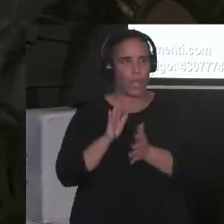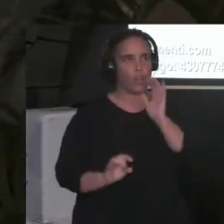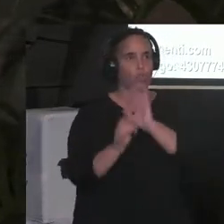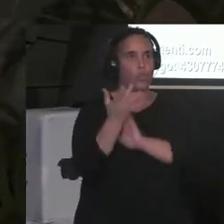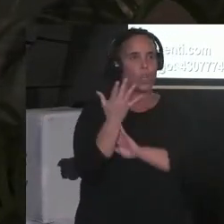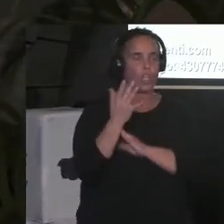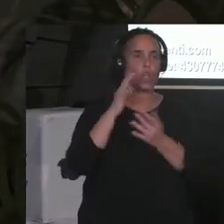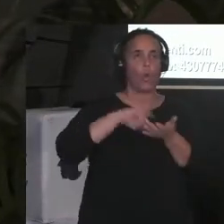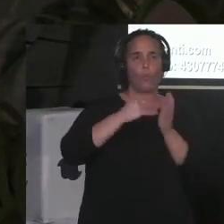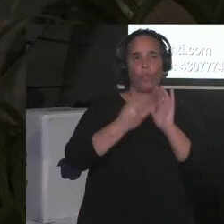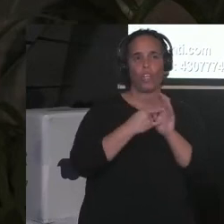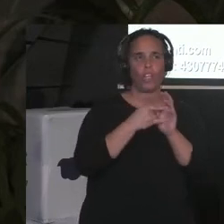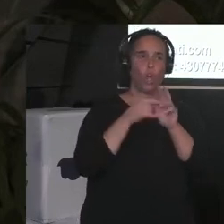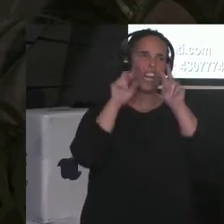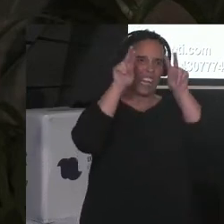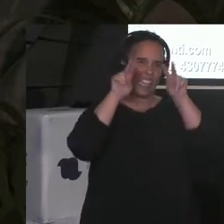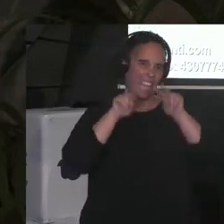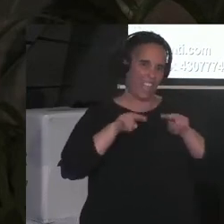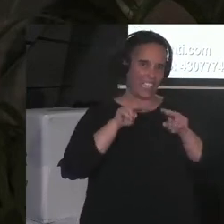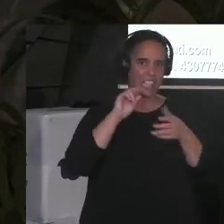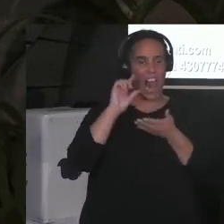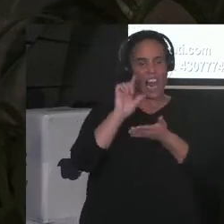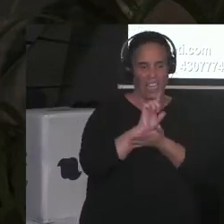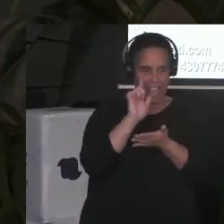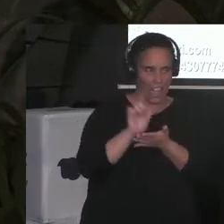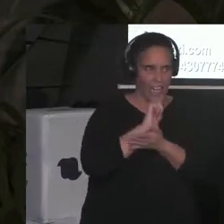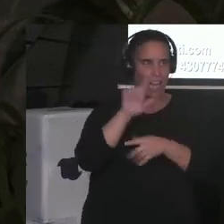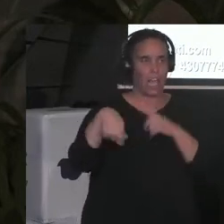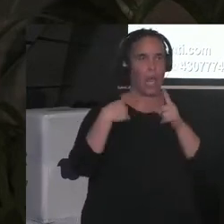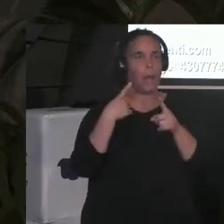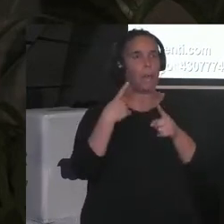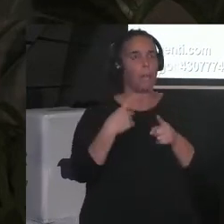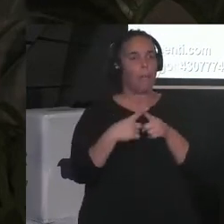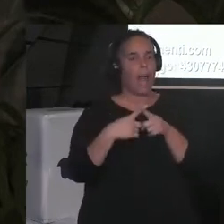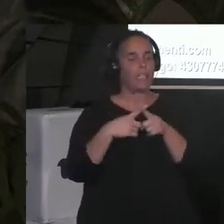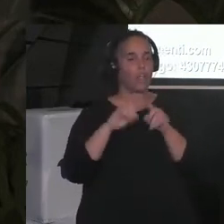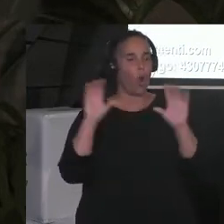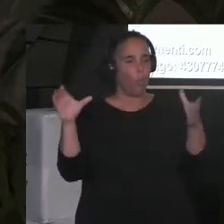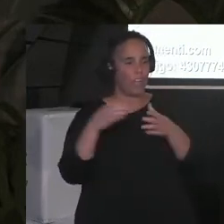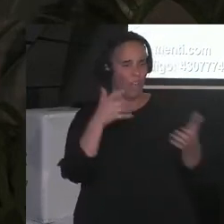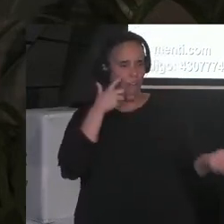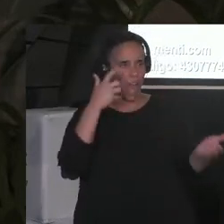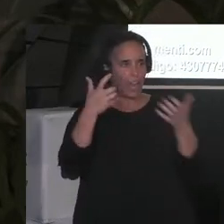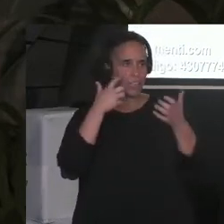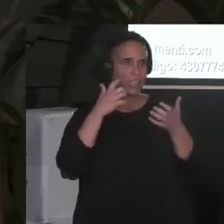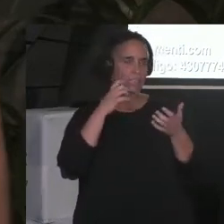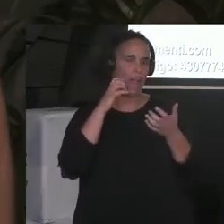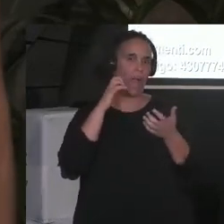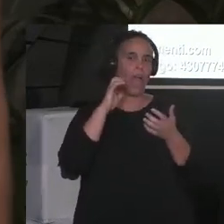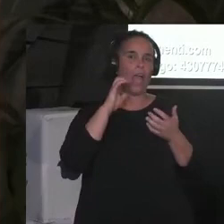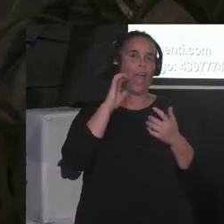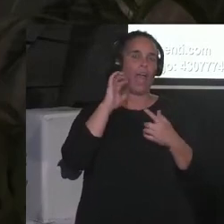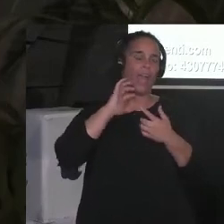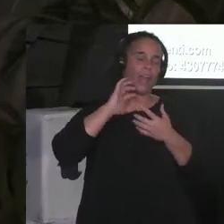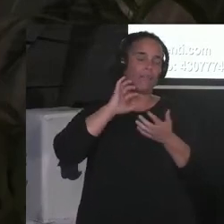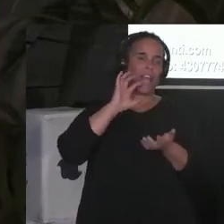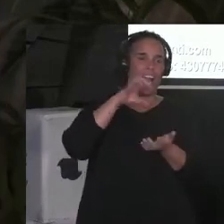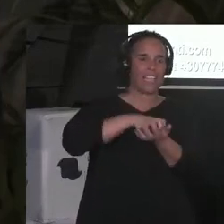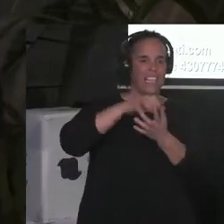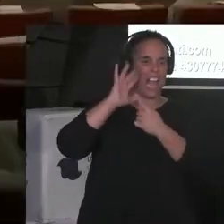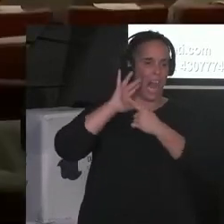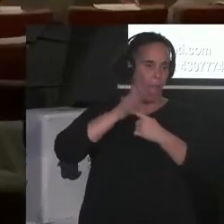Residencia Literaria y Comunidad Artística Sudacasa en Castilla-La Mancha. La recibimos con un fuerte aplauso.